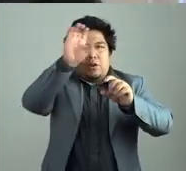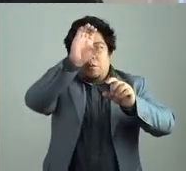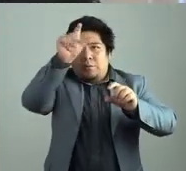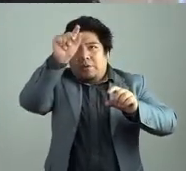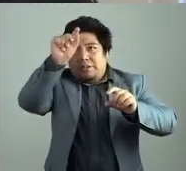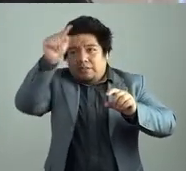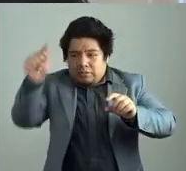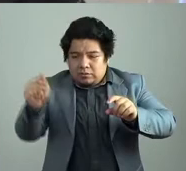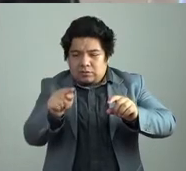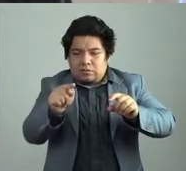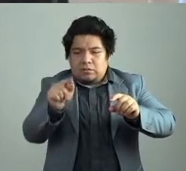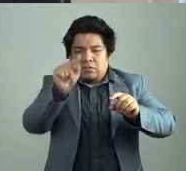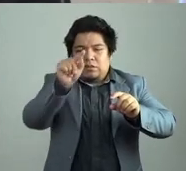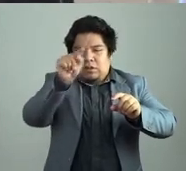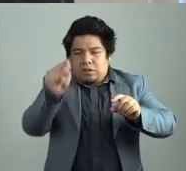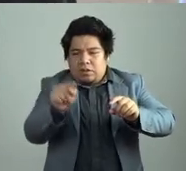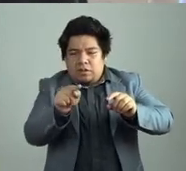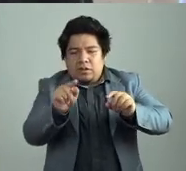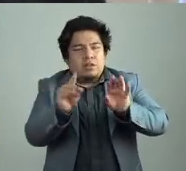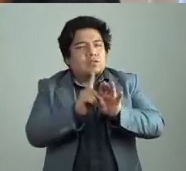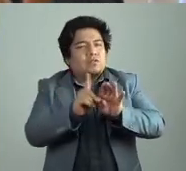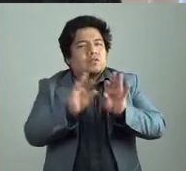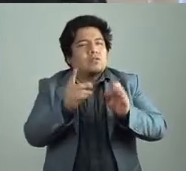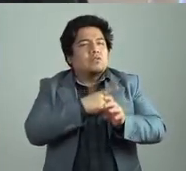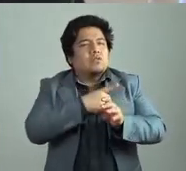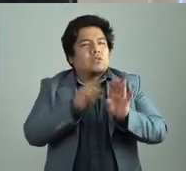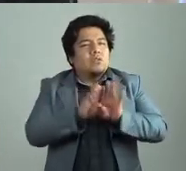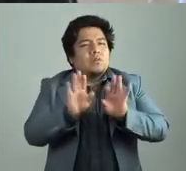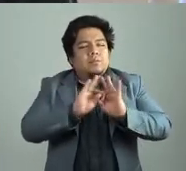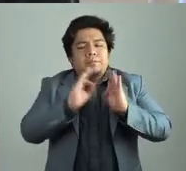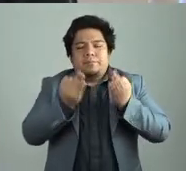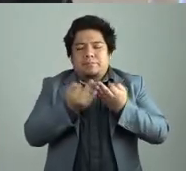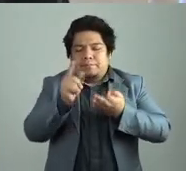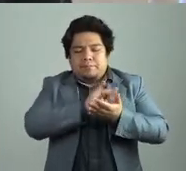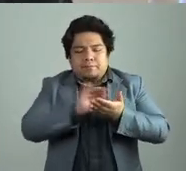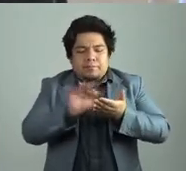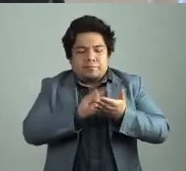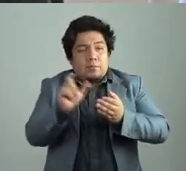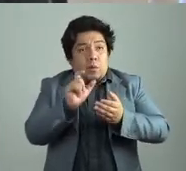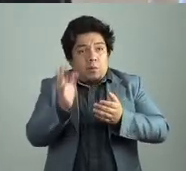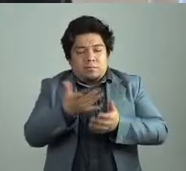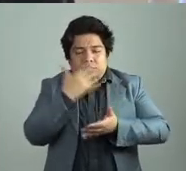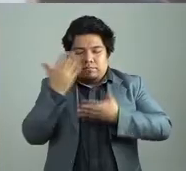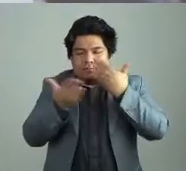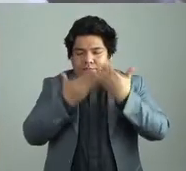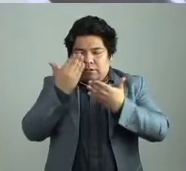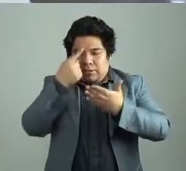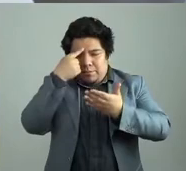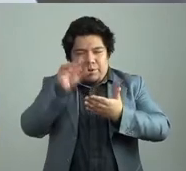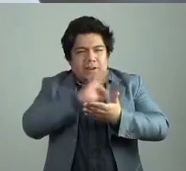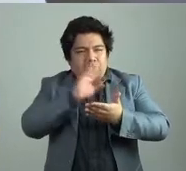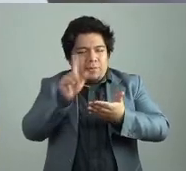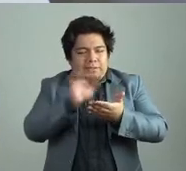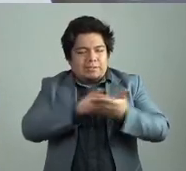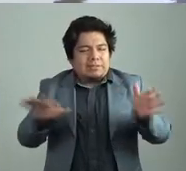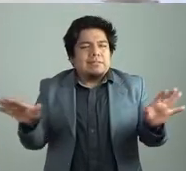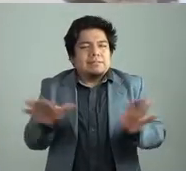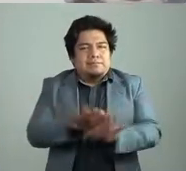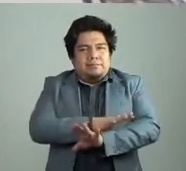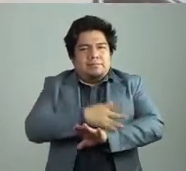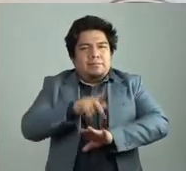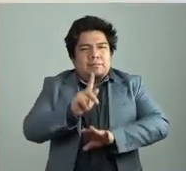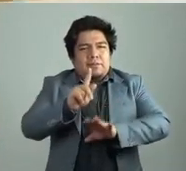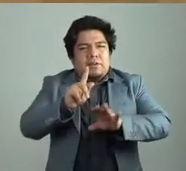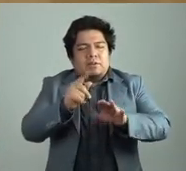Y crear un efecto distinto, un efecto que me parece que me da mucha libertad. Como sistema, o sea,